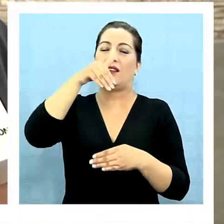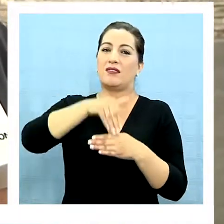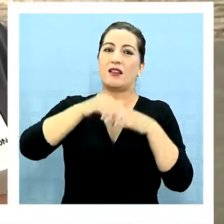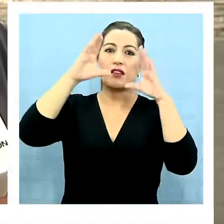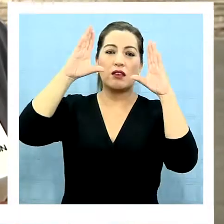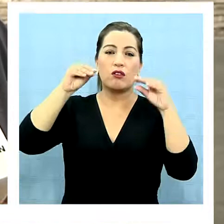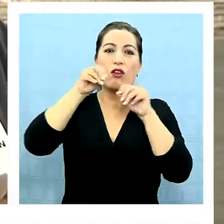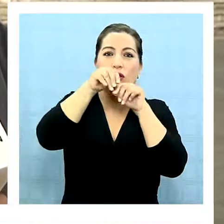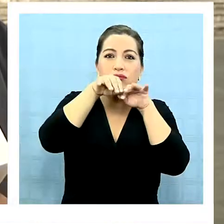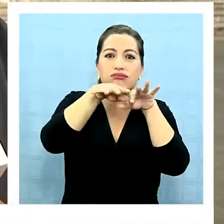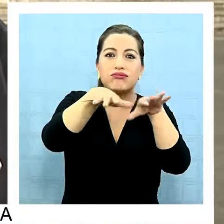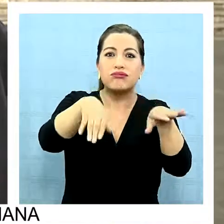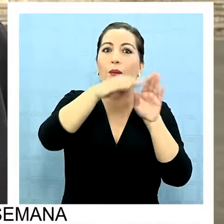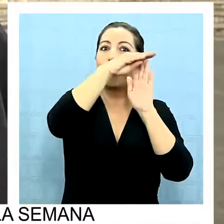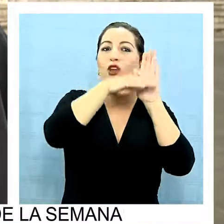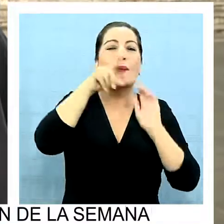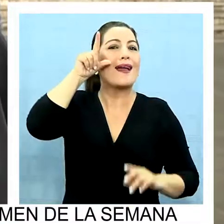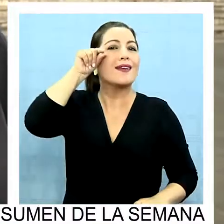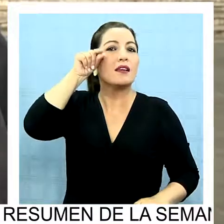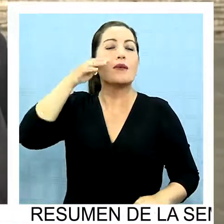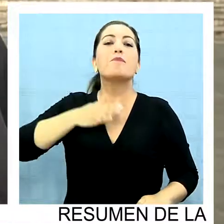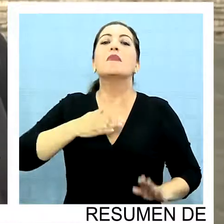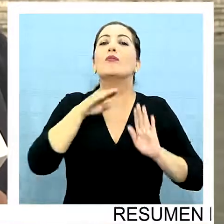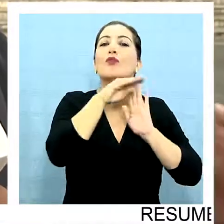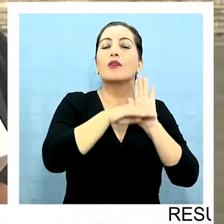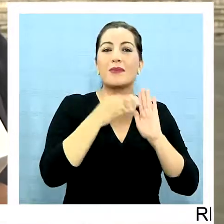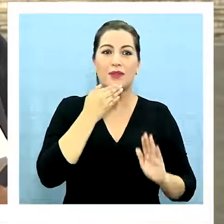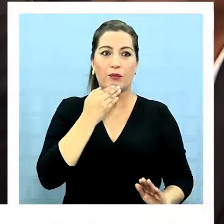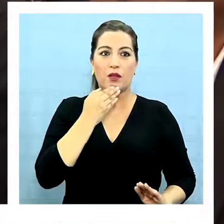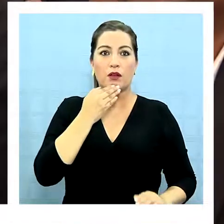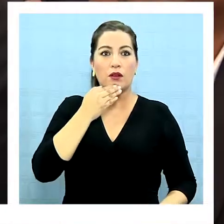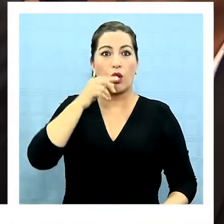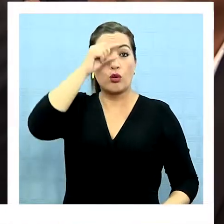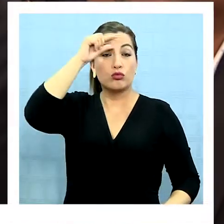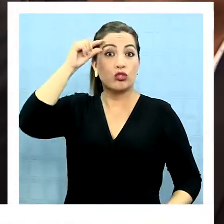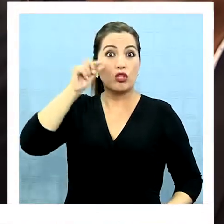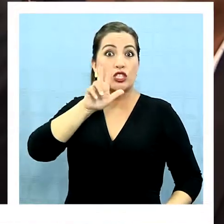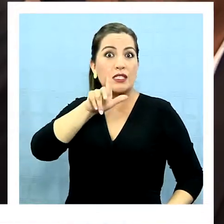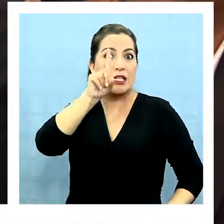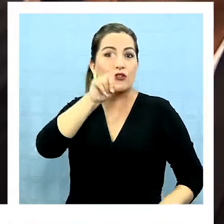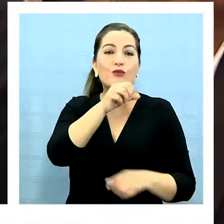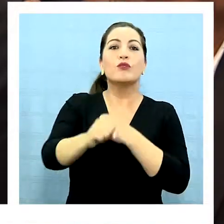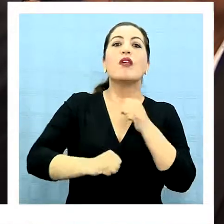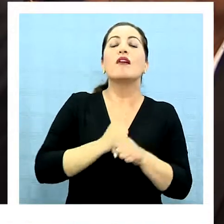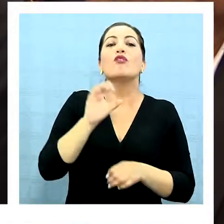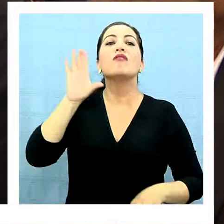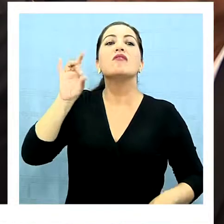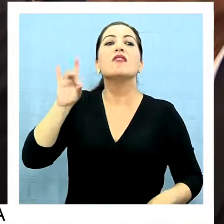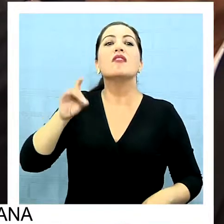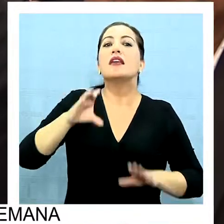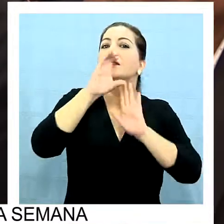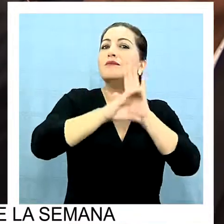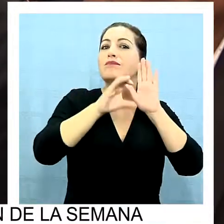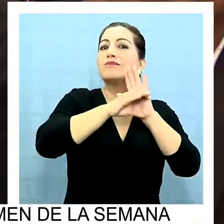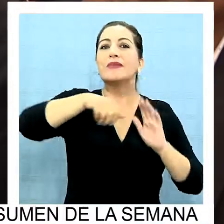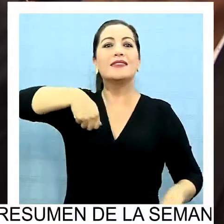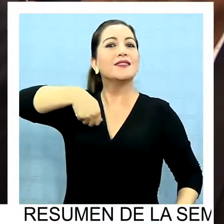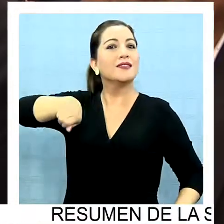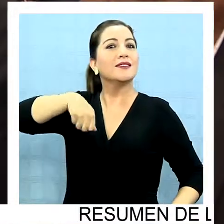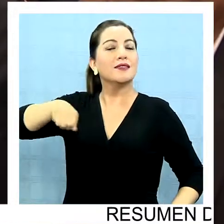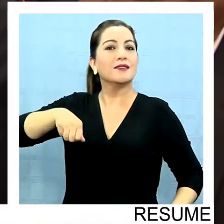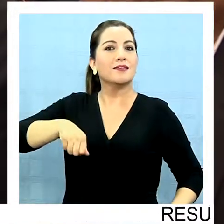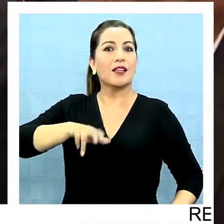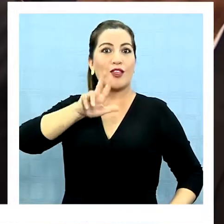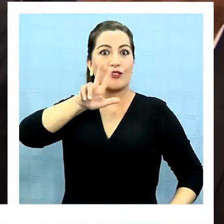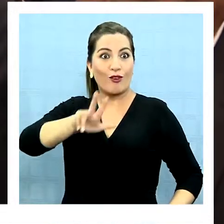difundiendo el programa de Guillér, que es mi programa. Un Jorge Soria que a sus 81 años de edad asume una carrera